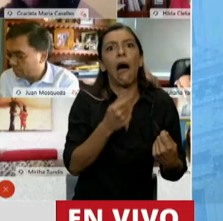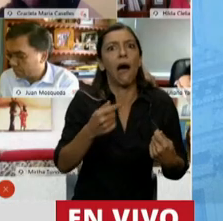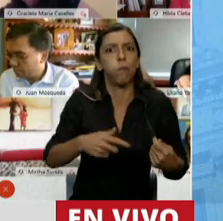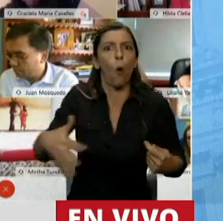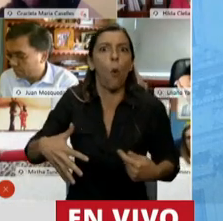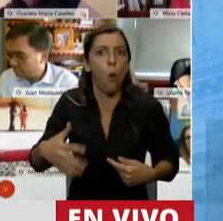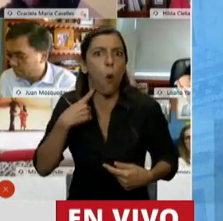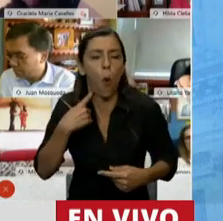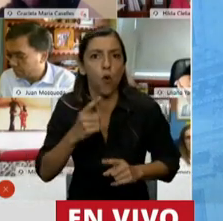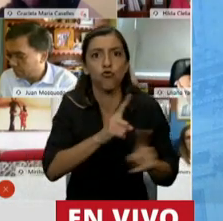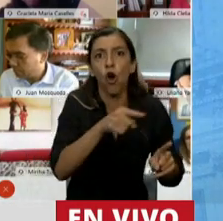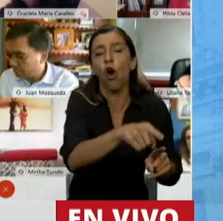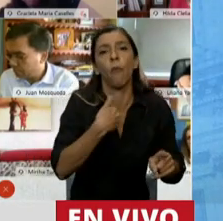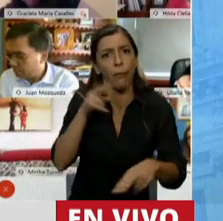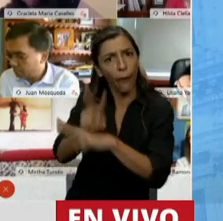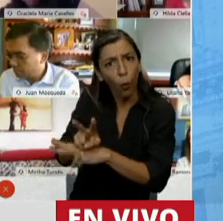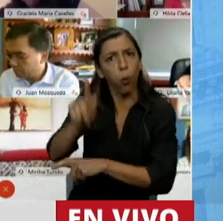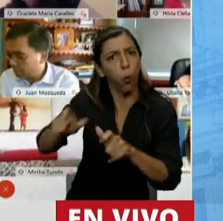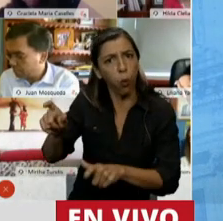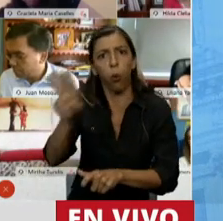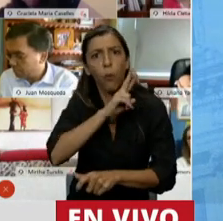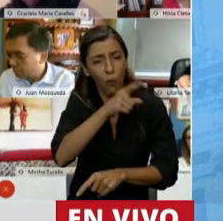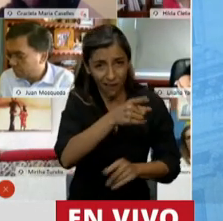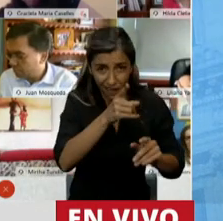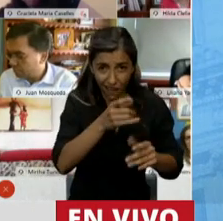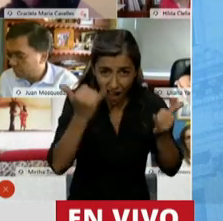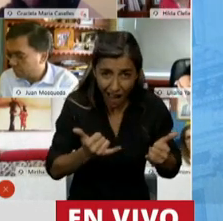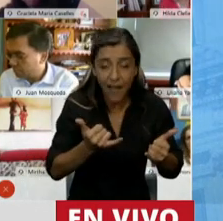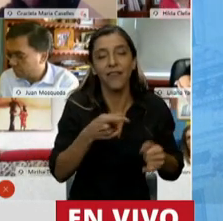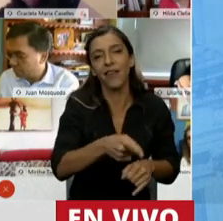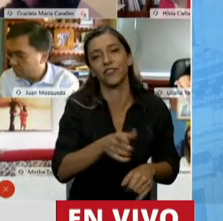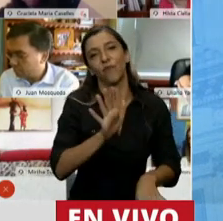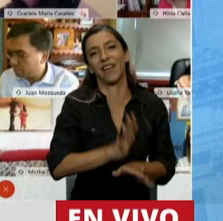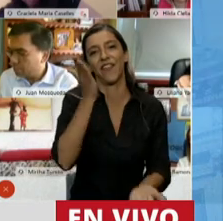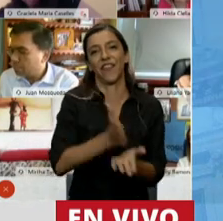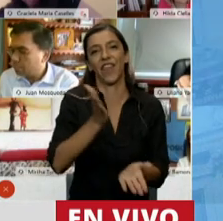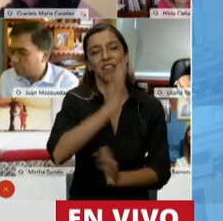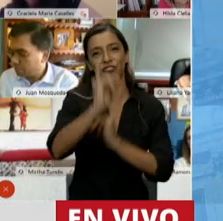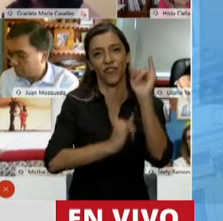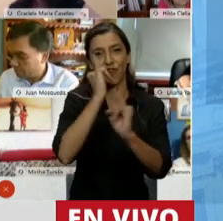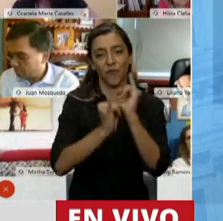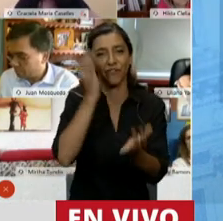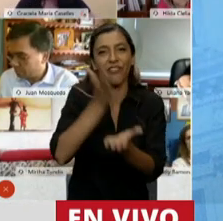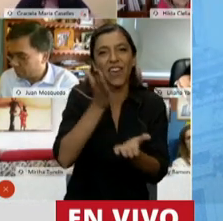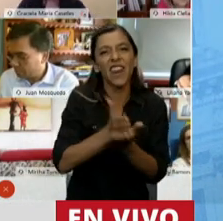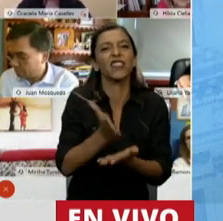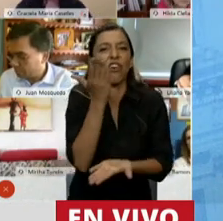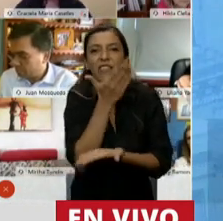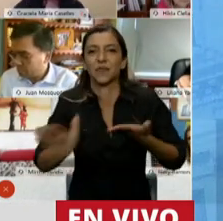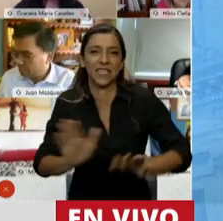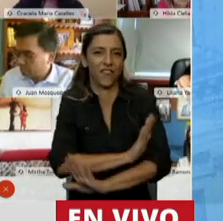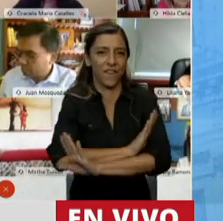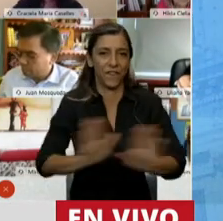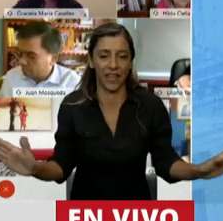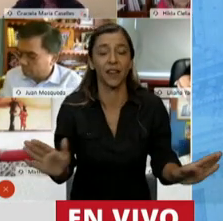todo eso está legislado como el derecho a la información y el derecho a la discriminación. Pero